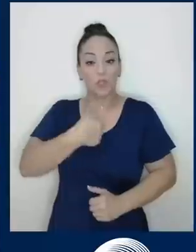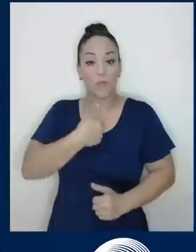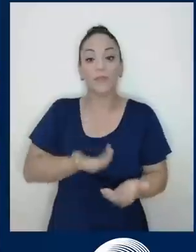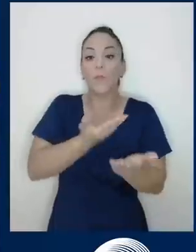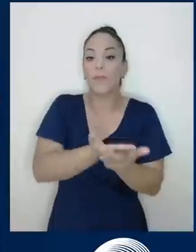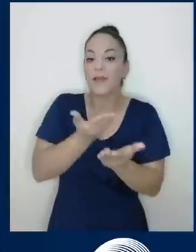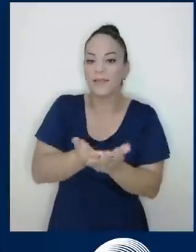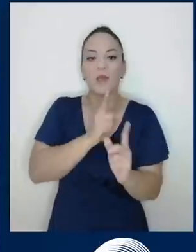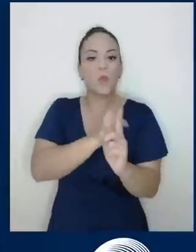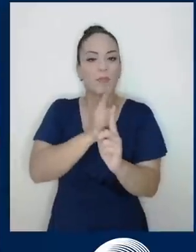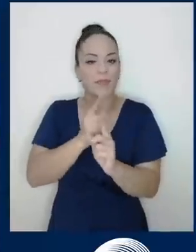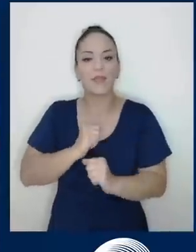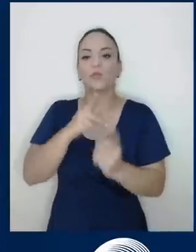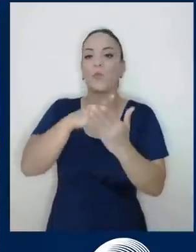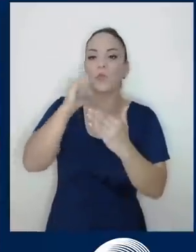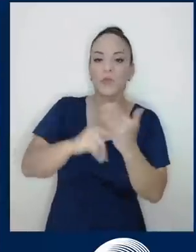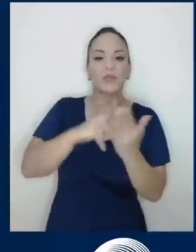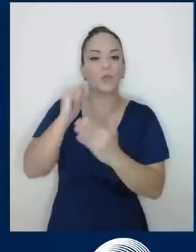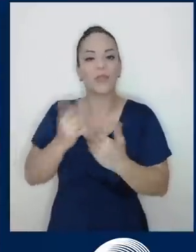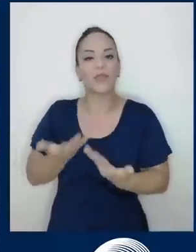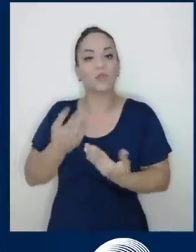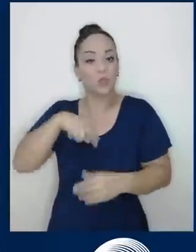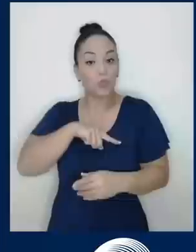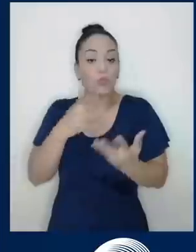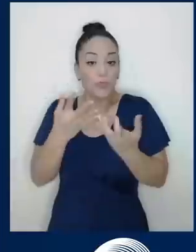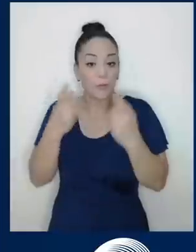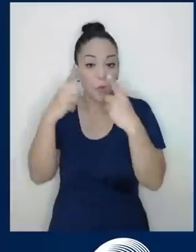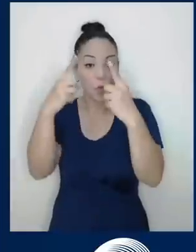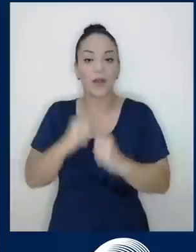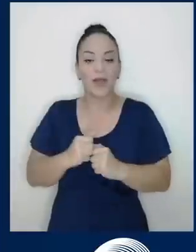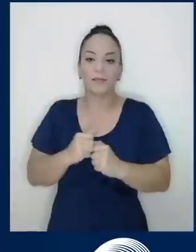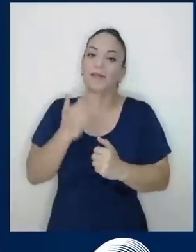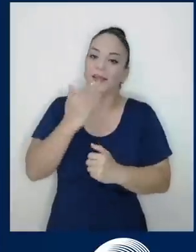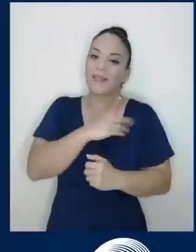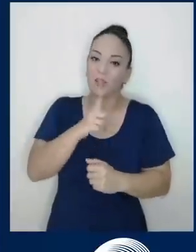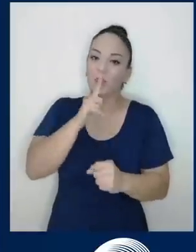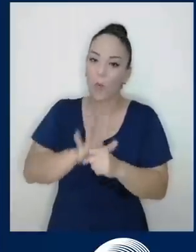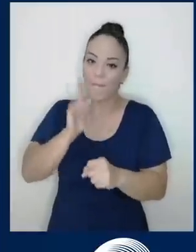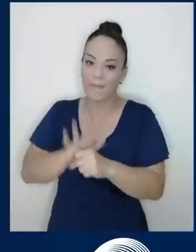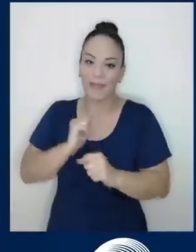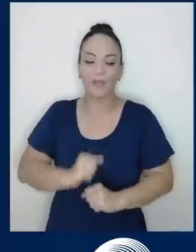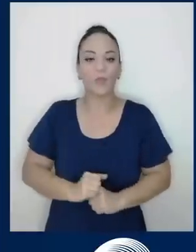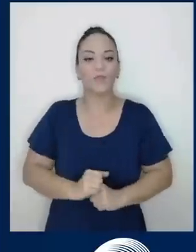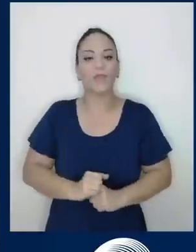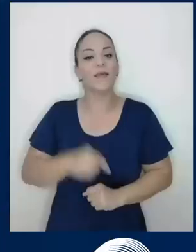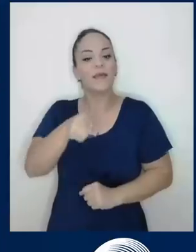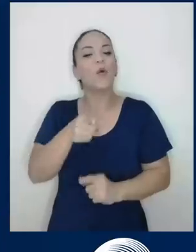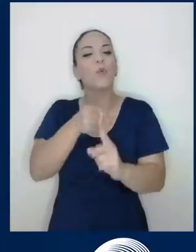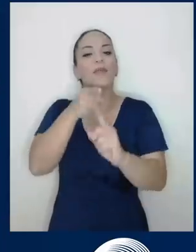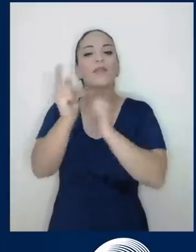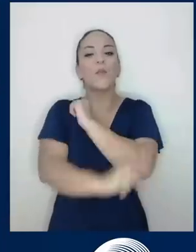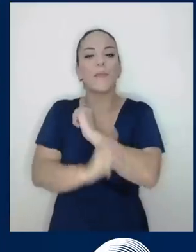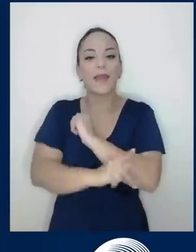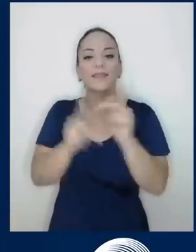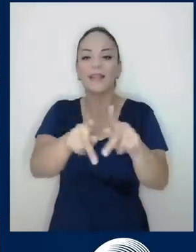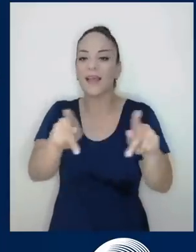muchos objetivos y proyectos que queríamos lograr y que estamos logrando, gracias a Dios, para que nuestro país y nuestra gente cada